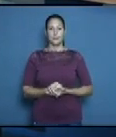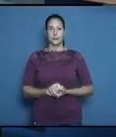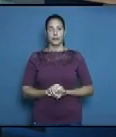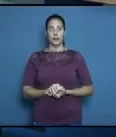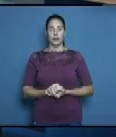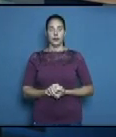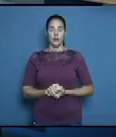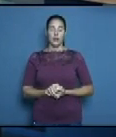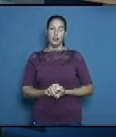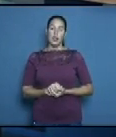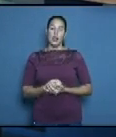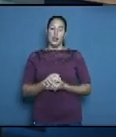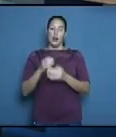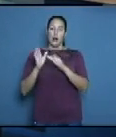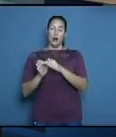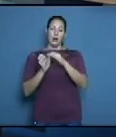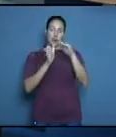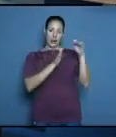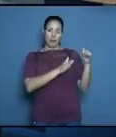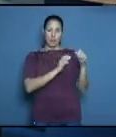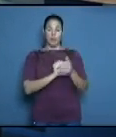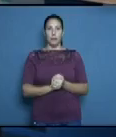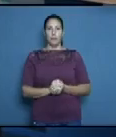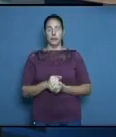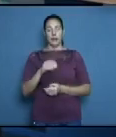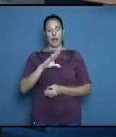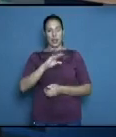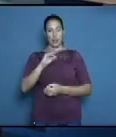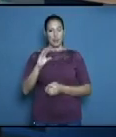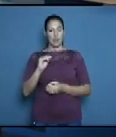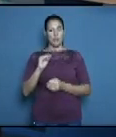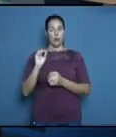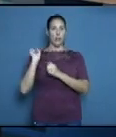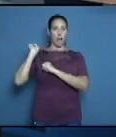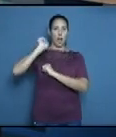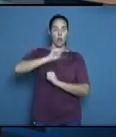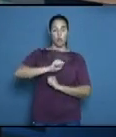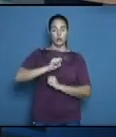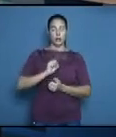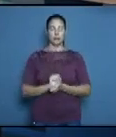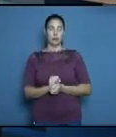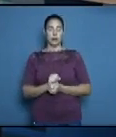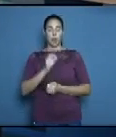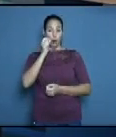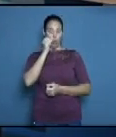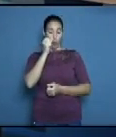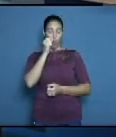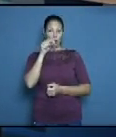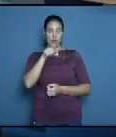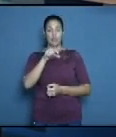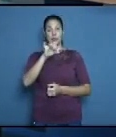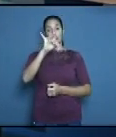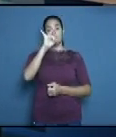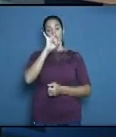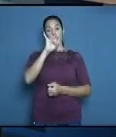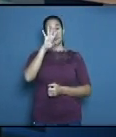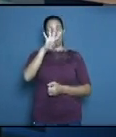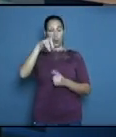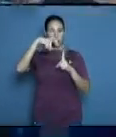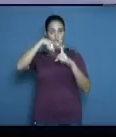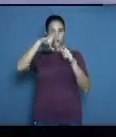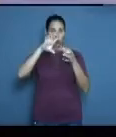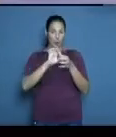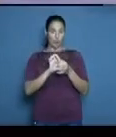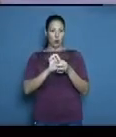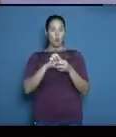las luchas porque el librista Geandry Garzón en los 74 kilogramos y Laura Gerín en 53